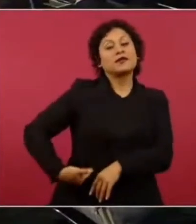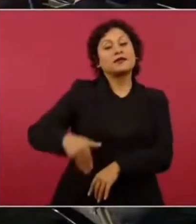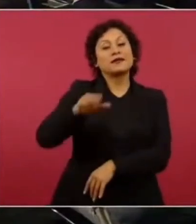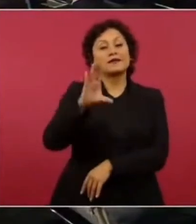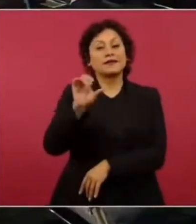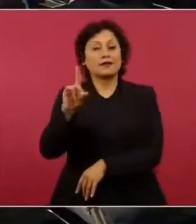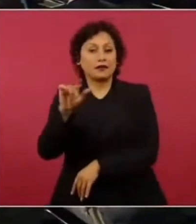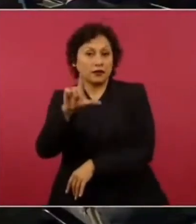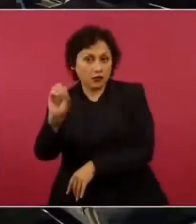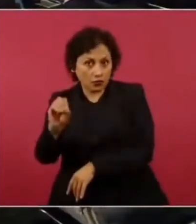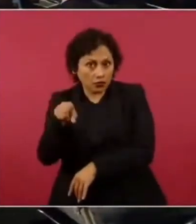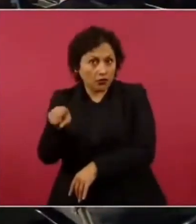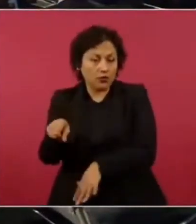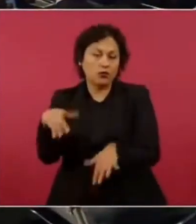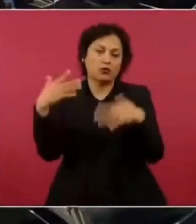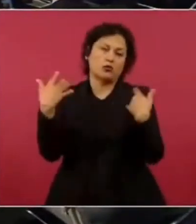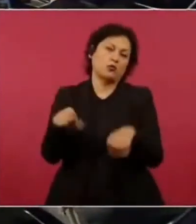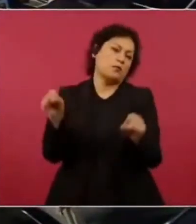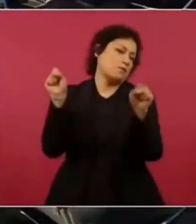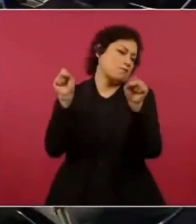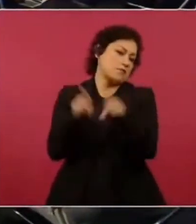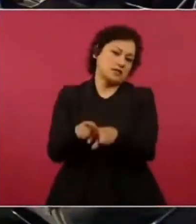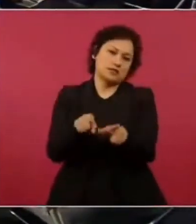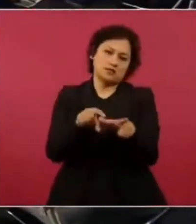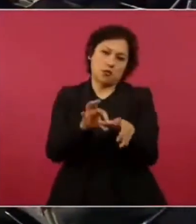porque, por ejemplo, a Zedillo le toca